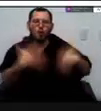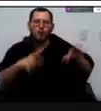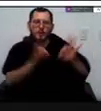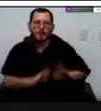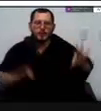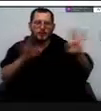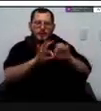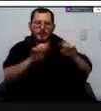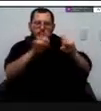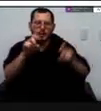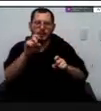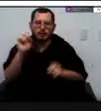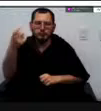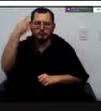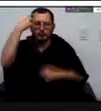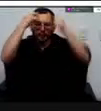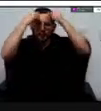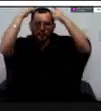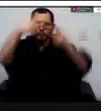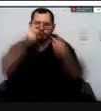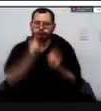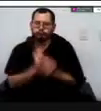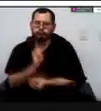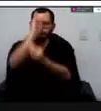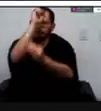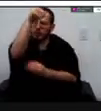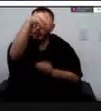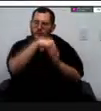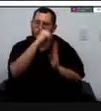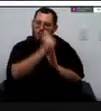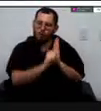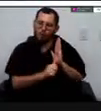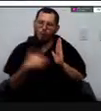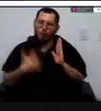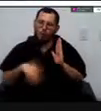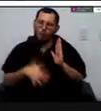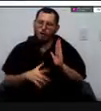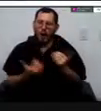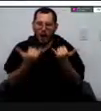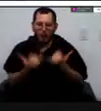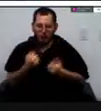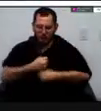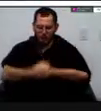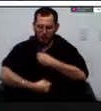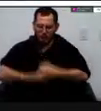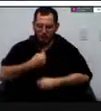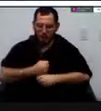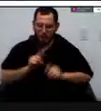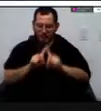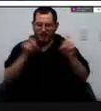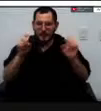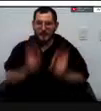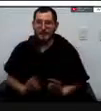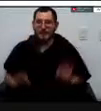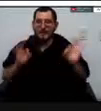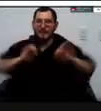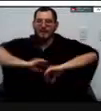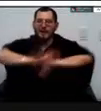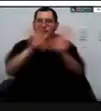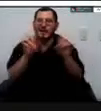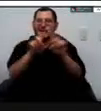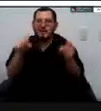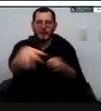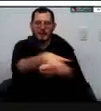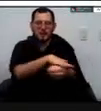nosotros en este año con un tema muy específico que fue la revisión de sitios críticos